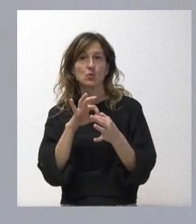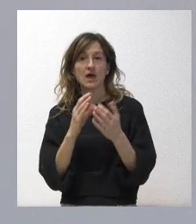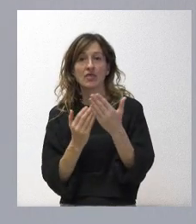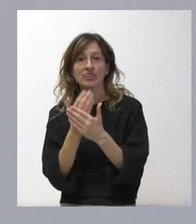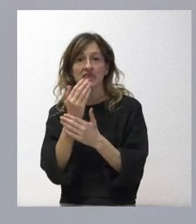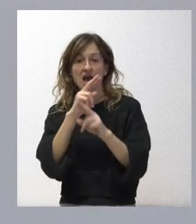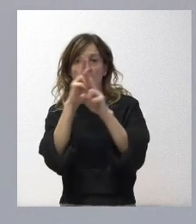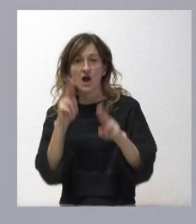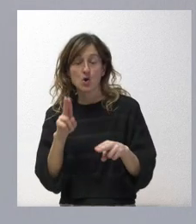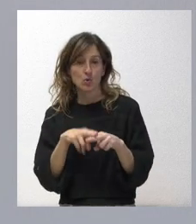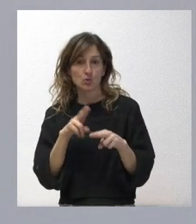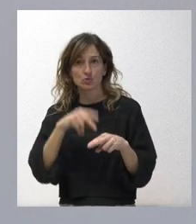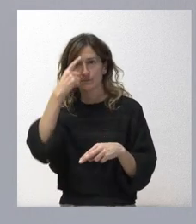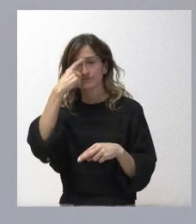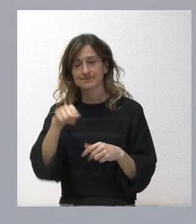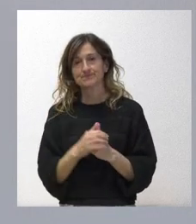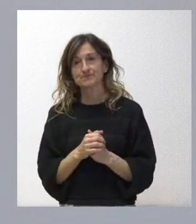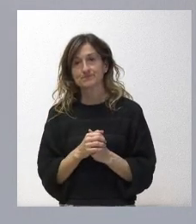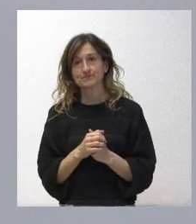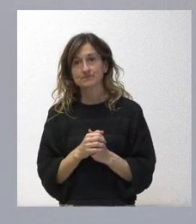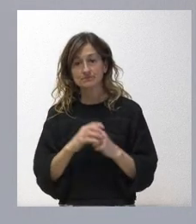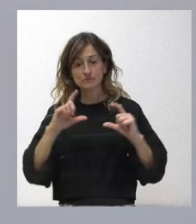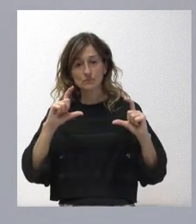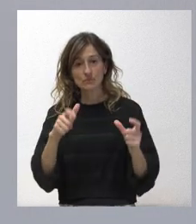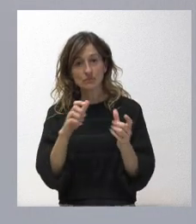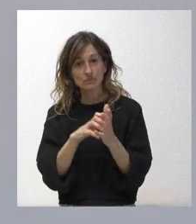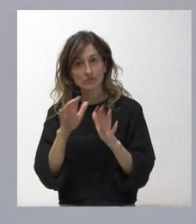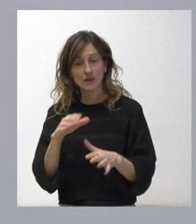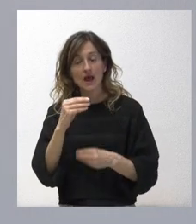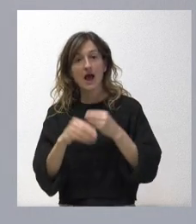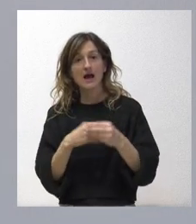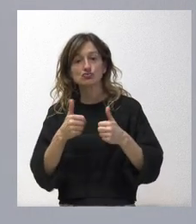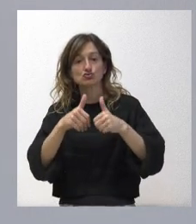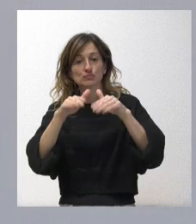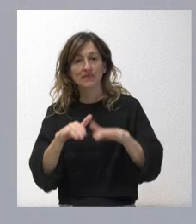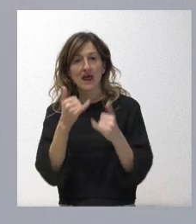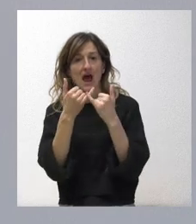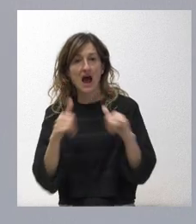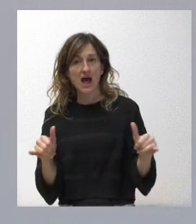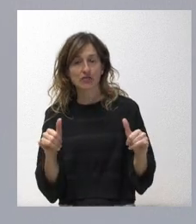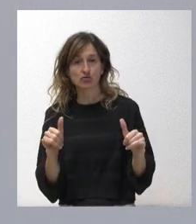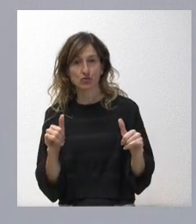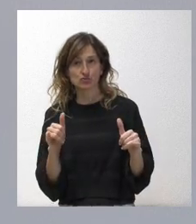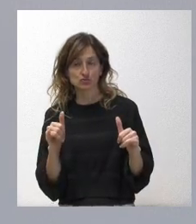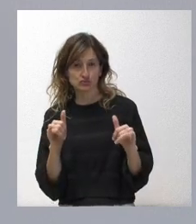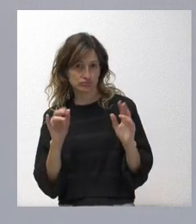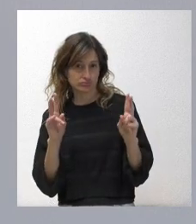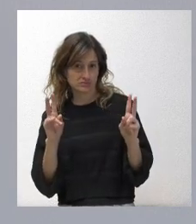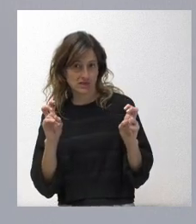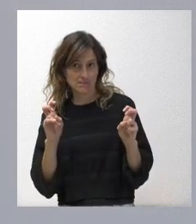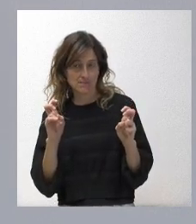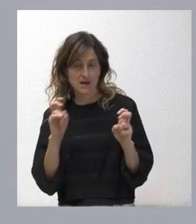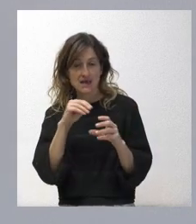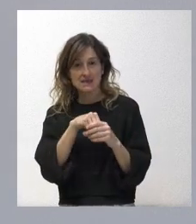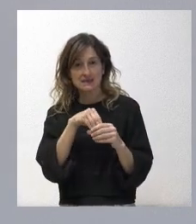que atravesamos. ¿Saben ustedes lo que ha hecho la Junta de Castilla y León, que es suspender sus actos más allá de lo que son las cuestiones internas?